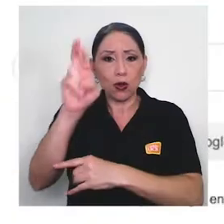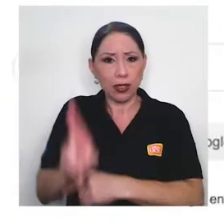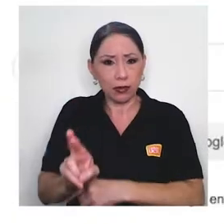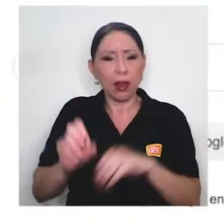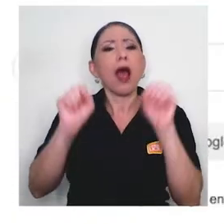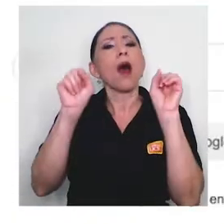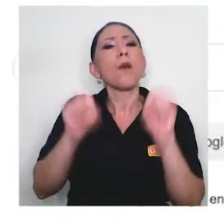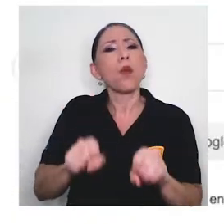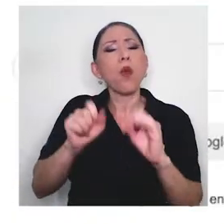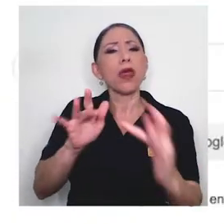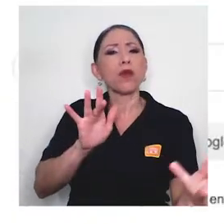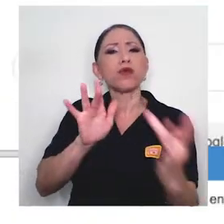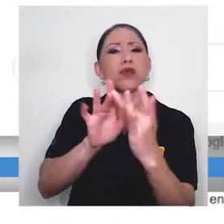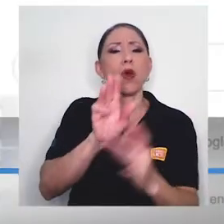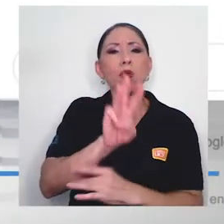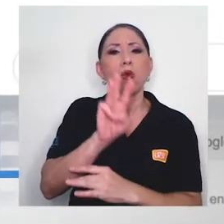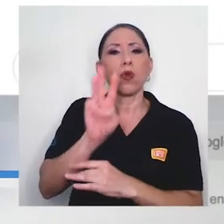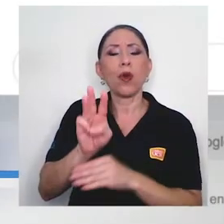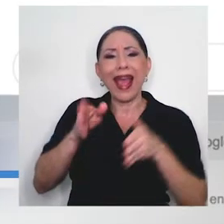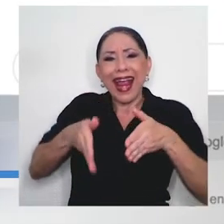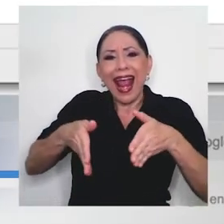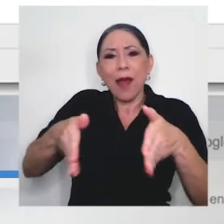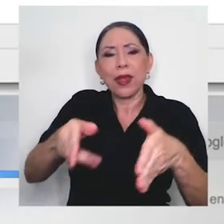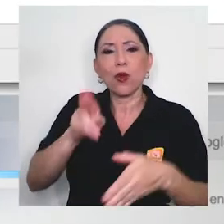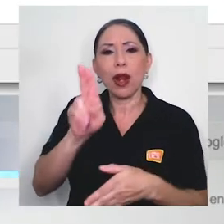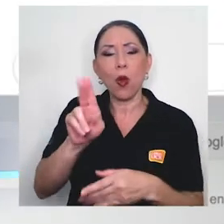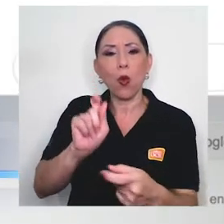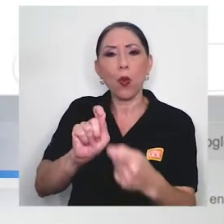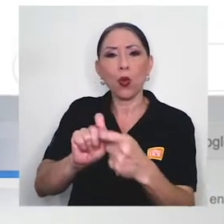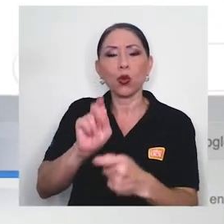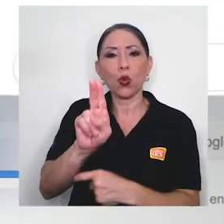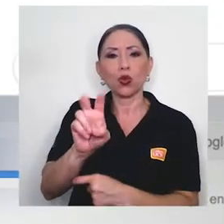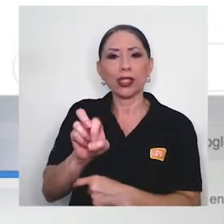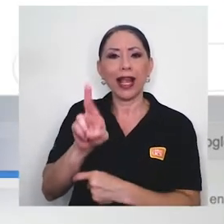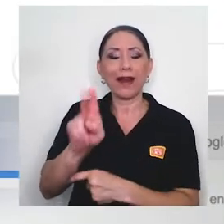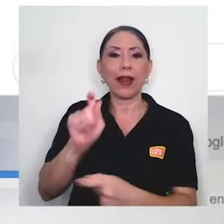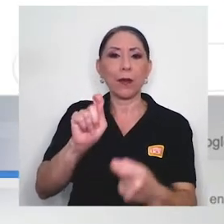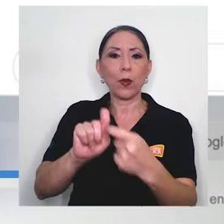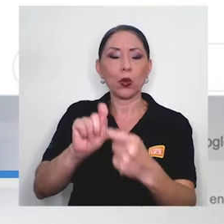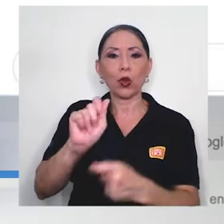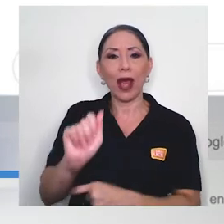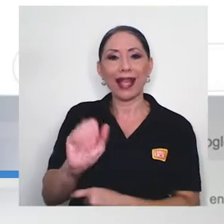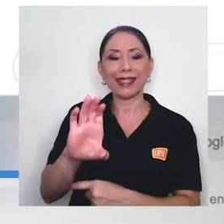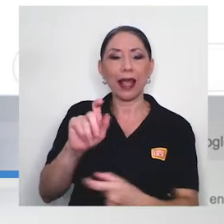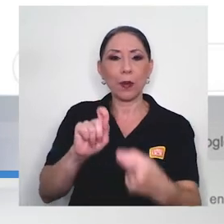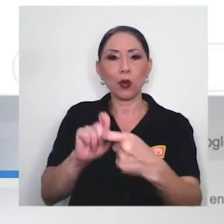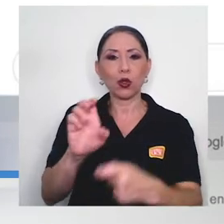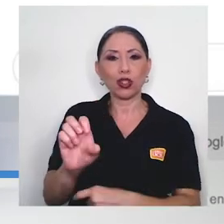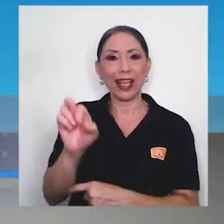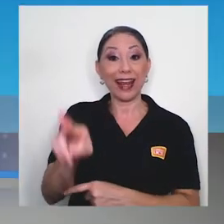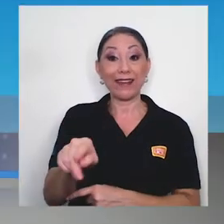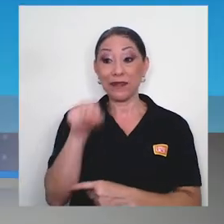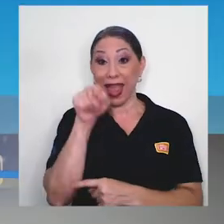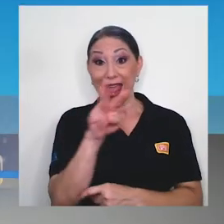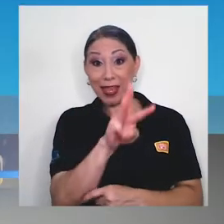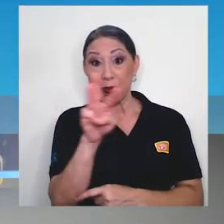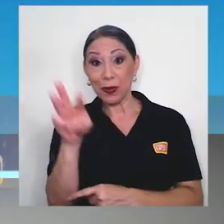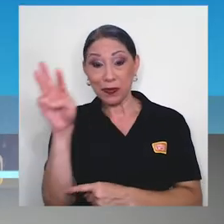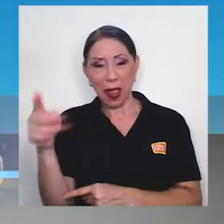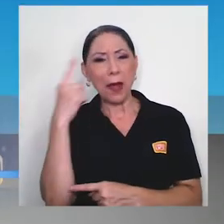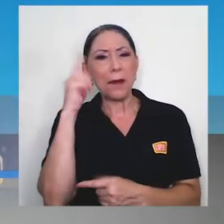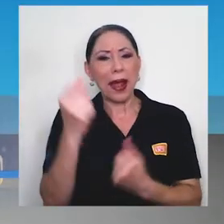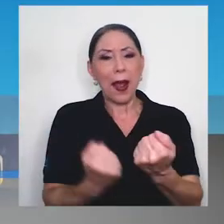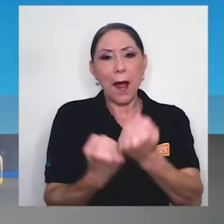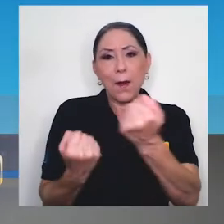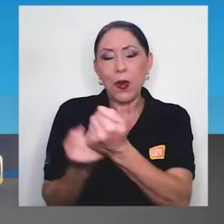puede consultar el sitio web caminoalau.ucr.ac.cr, una herramienta que surgió para